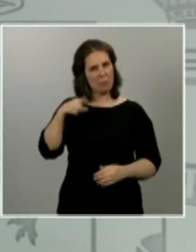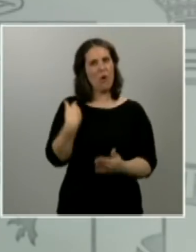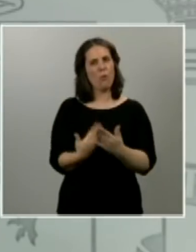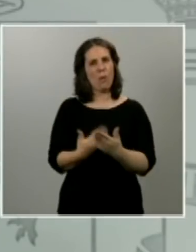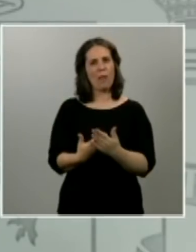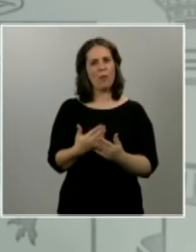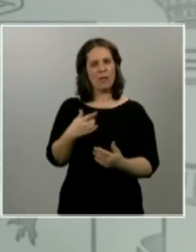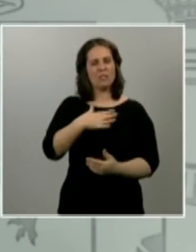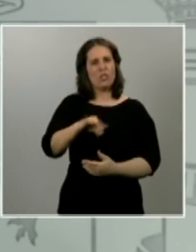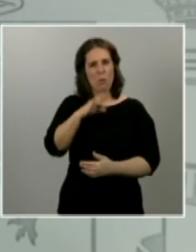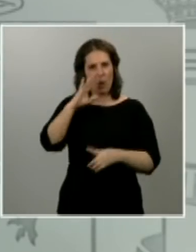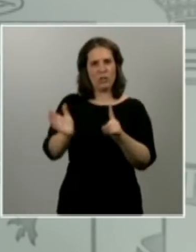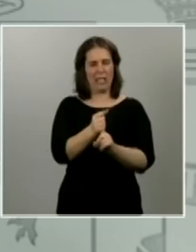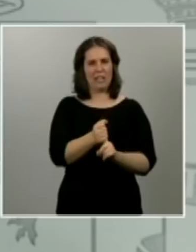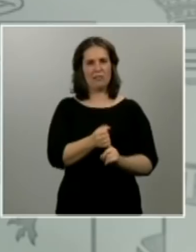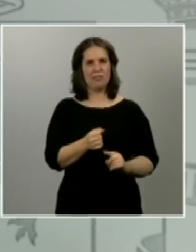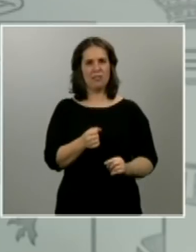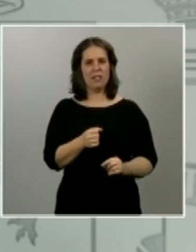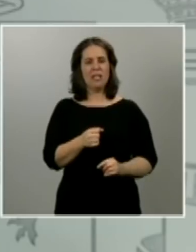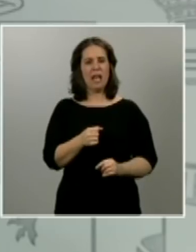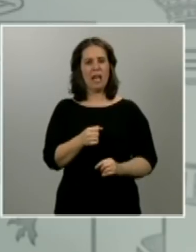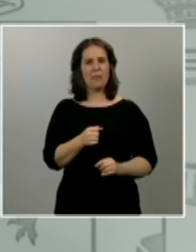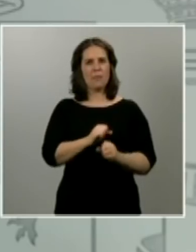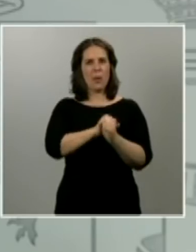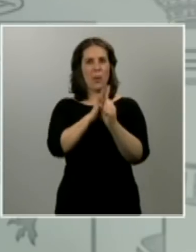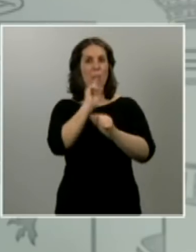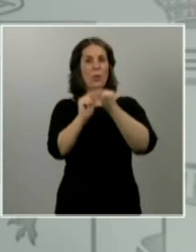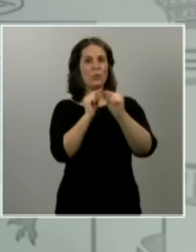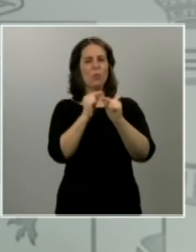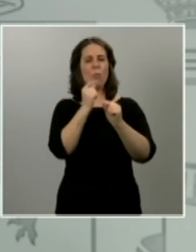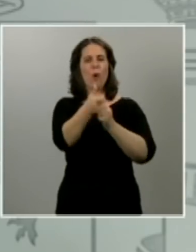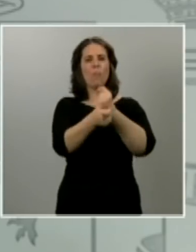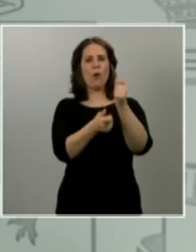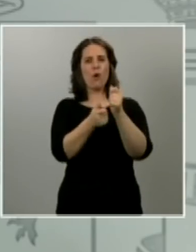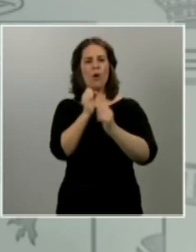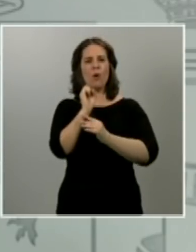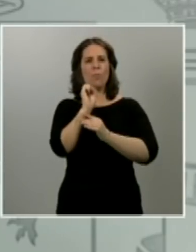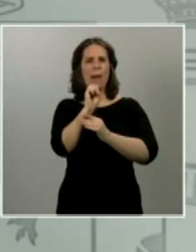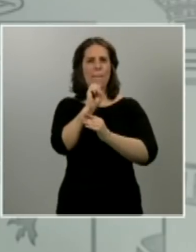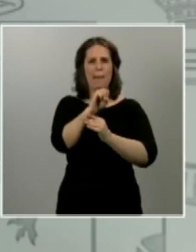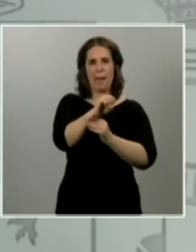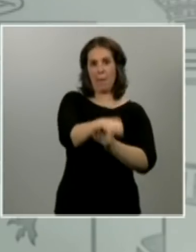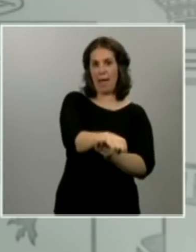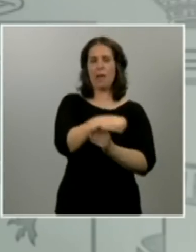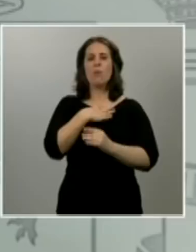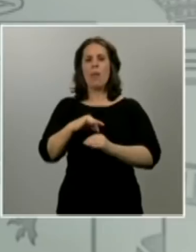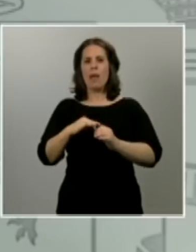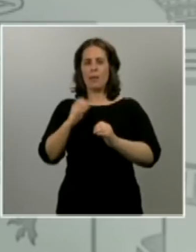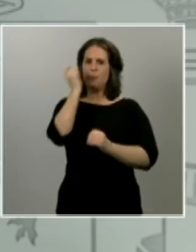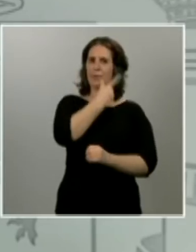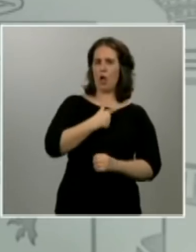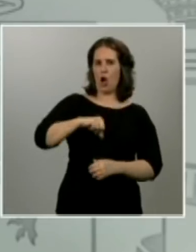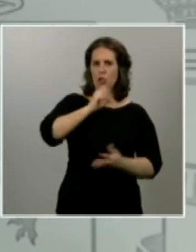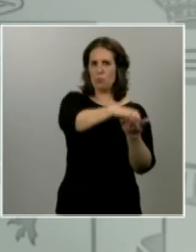que podemos arrancar victorias al virus, que podemos doblegar la curva, que podemos aliviar hospitales y salvar miles de vidas como estamos